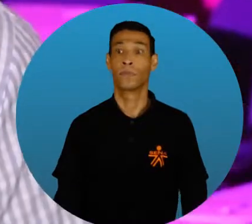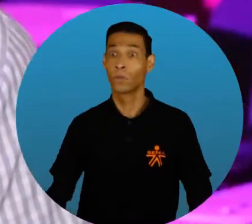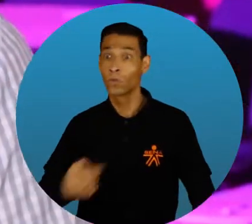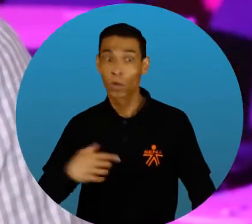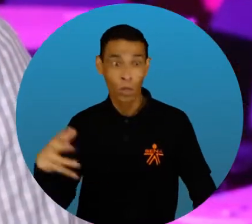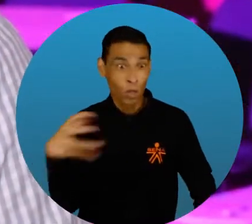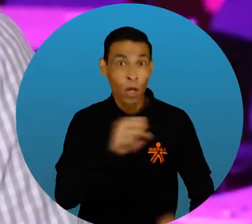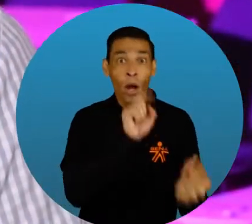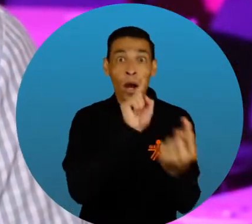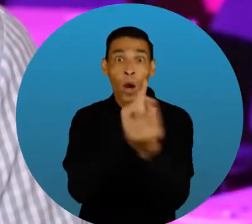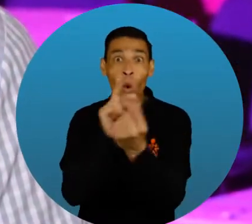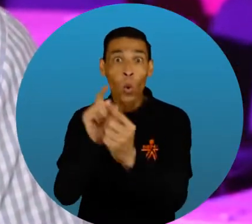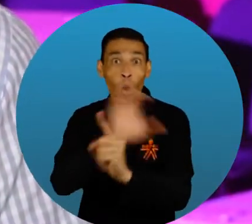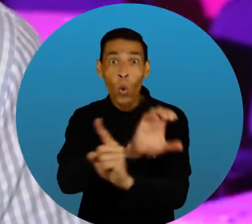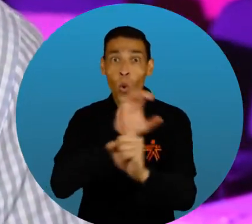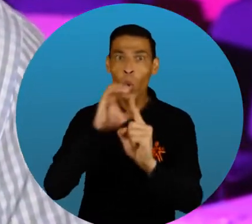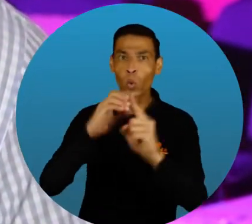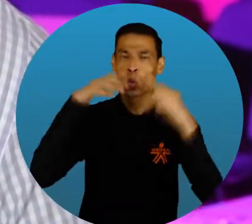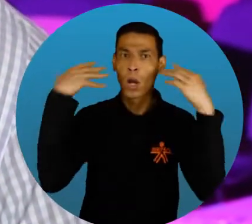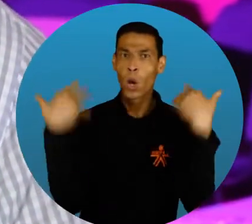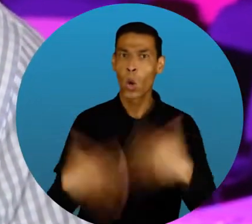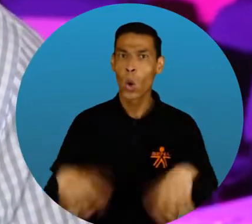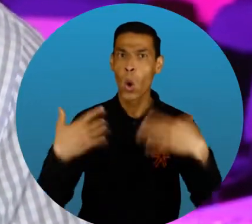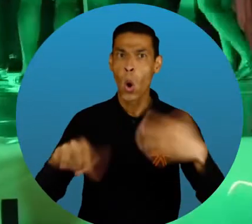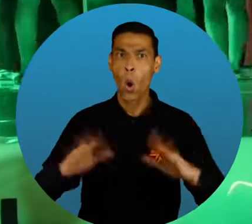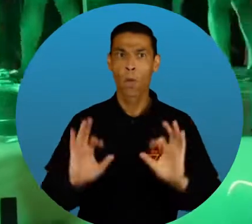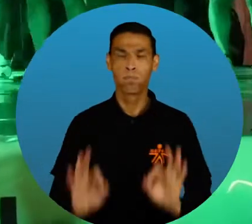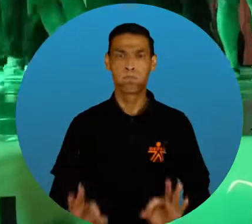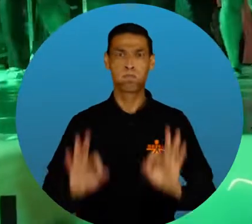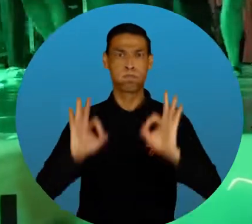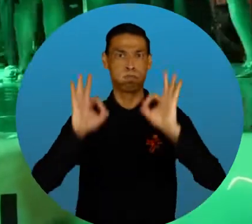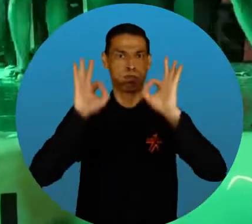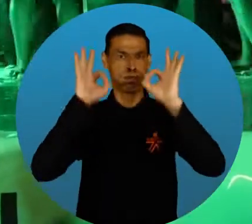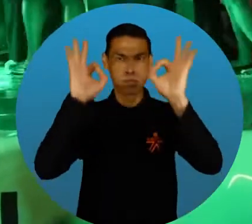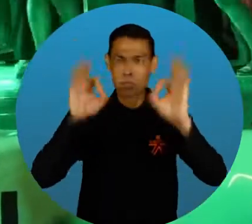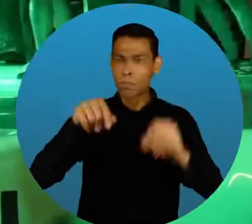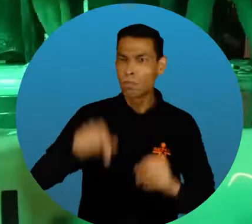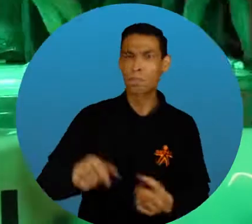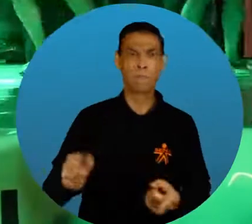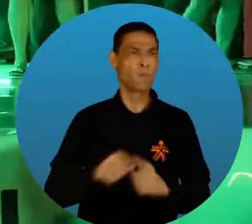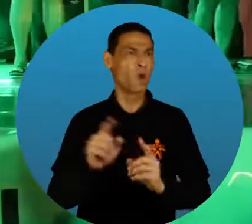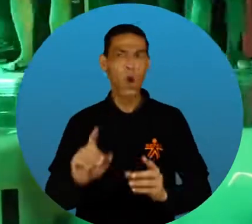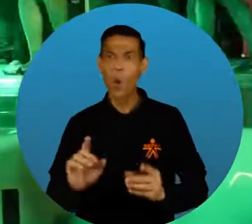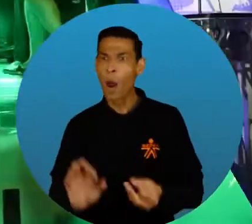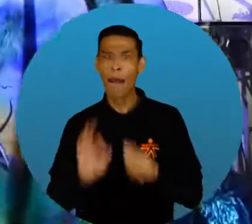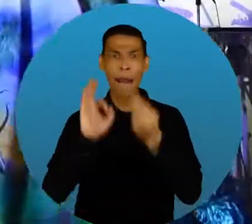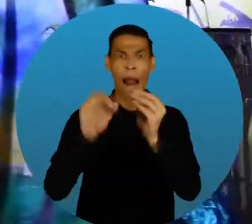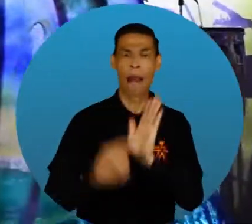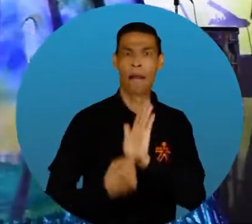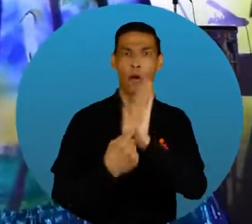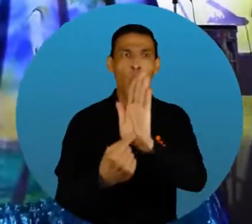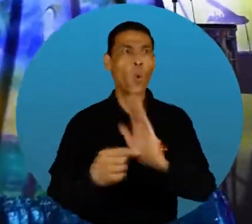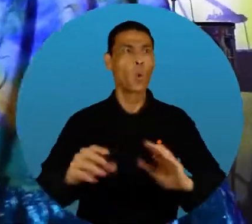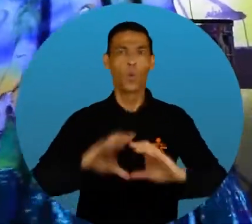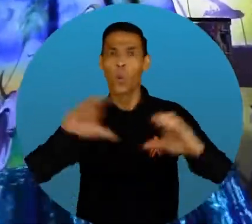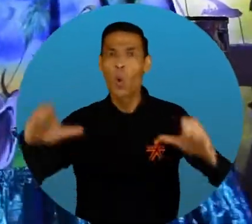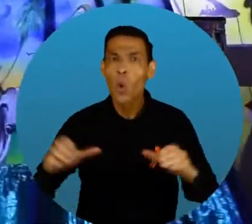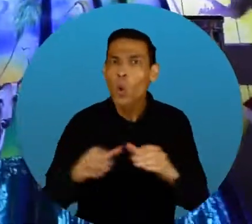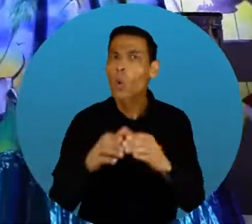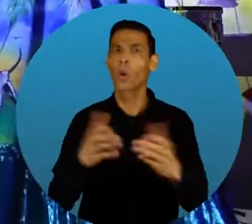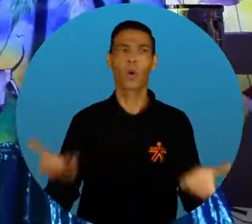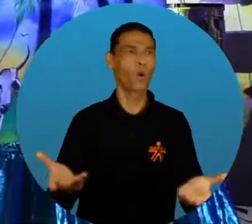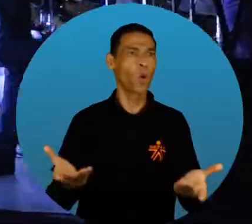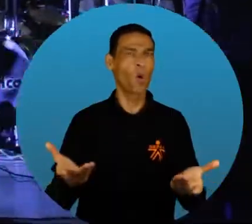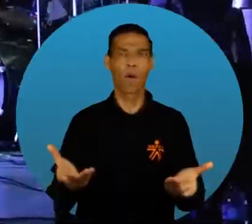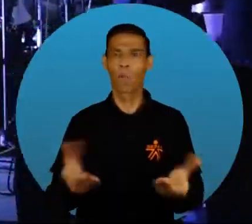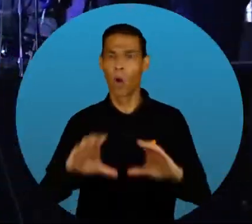Encontré un encuentro cultural con un nivel altísimo Desde la misma calidad de las presentaciones, los grupos,